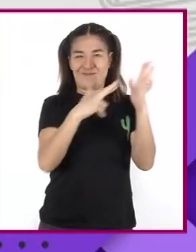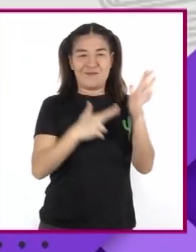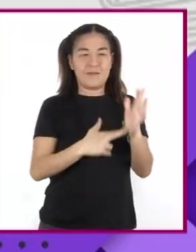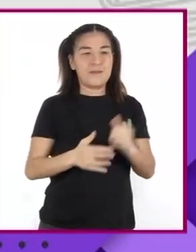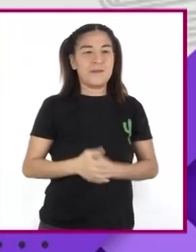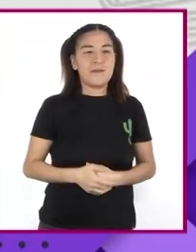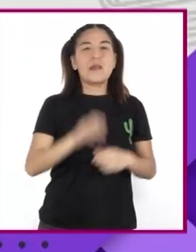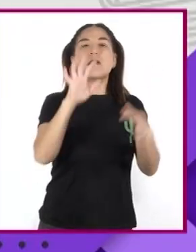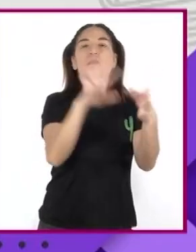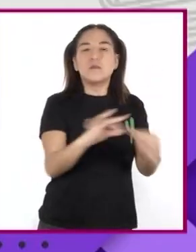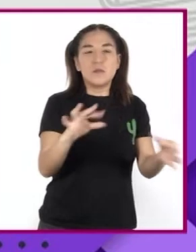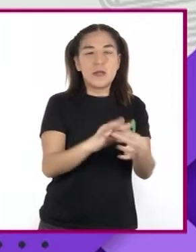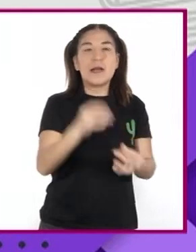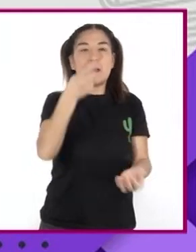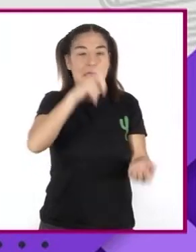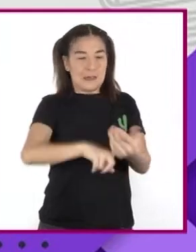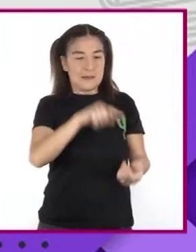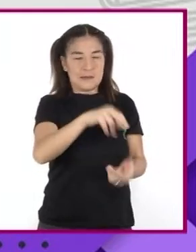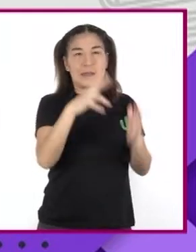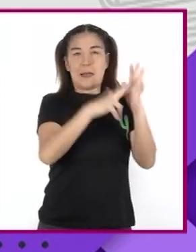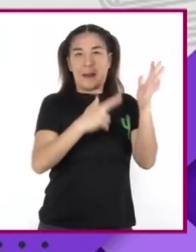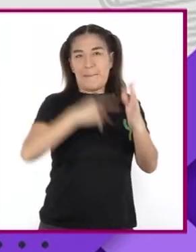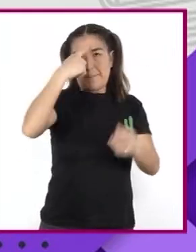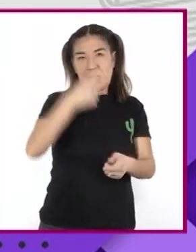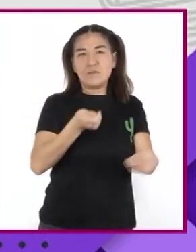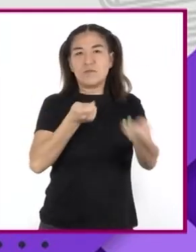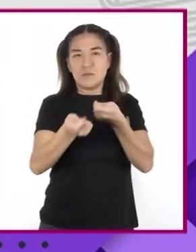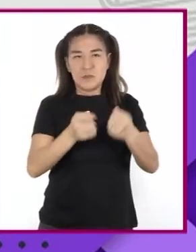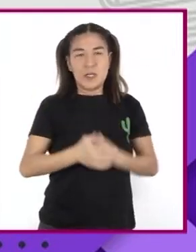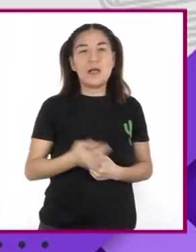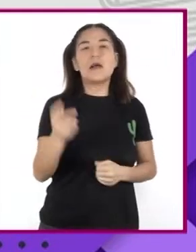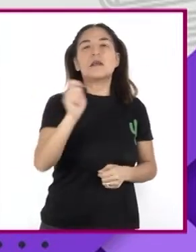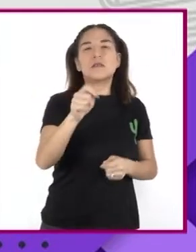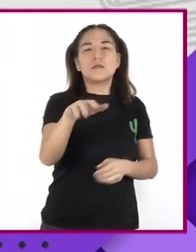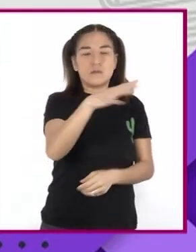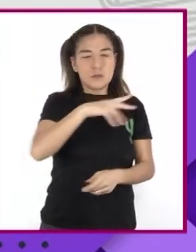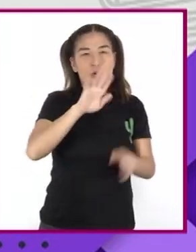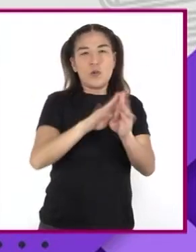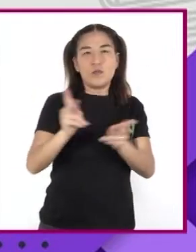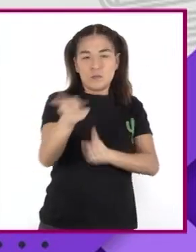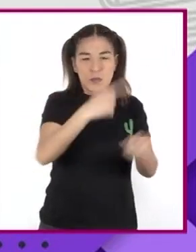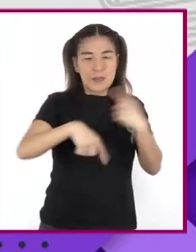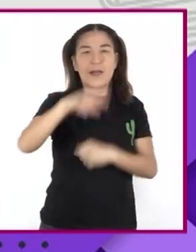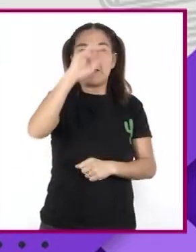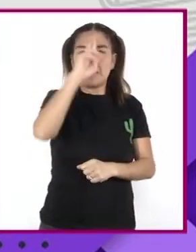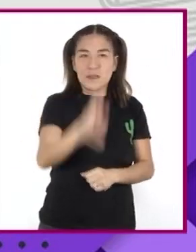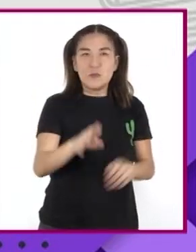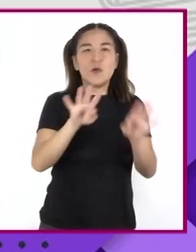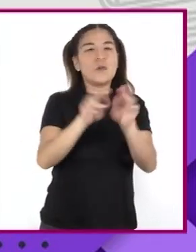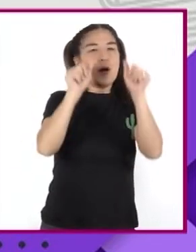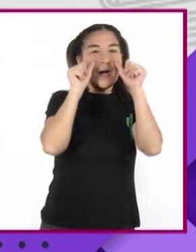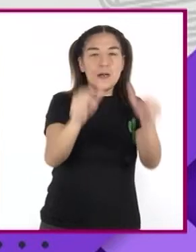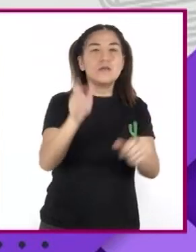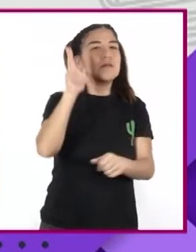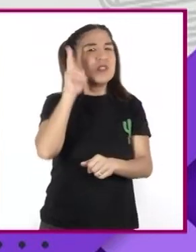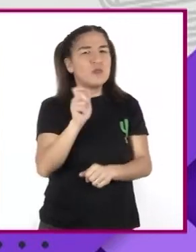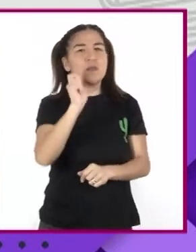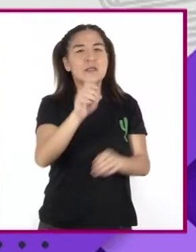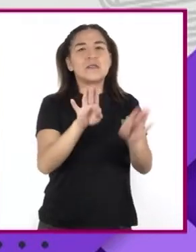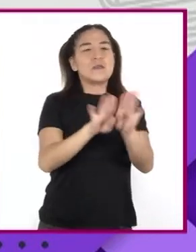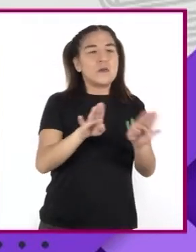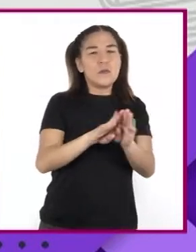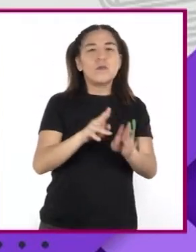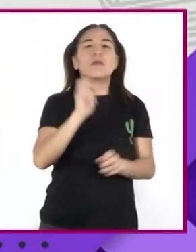explican Las reglas De mediación Hablarse con respeto Escucharse Entre sí Y evitar Las formas De